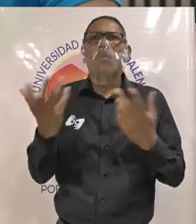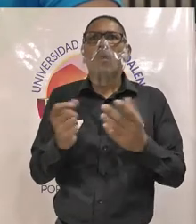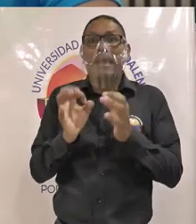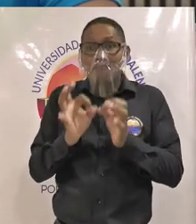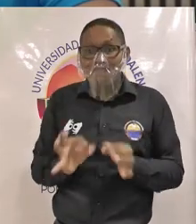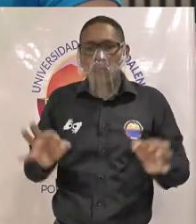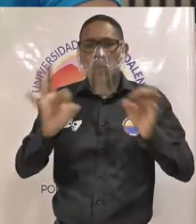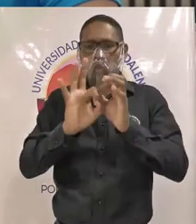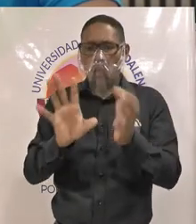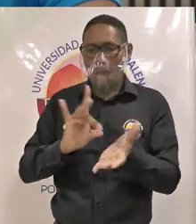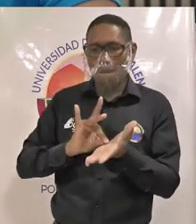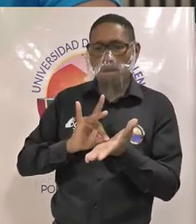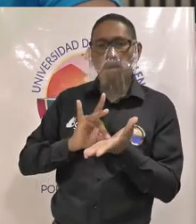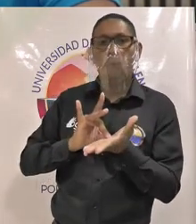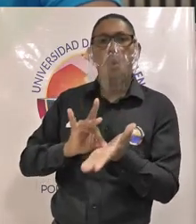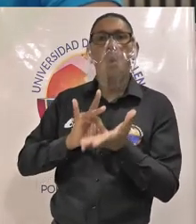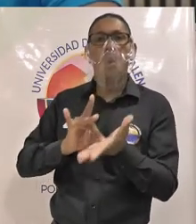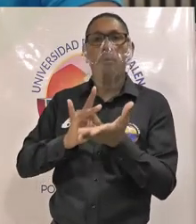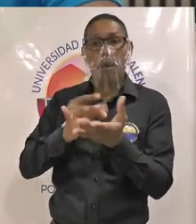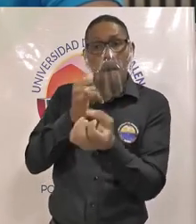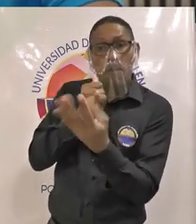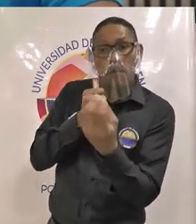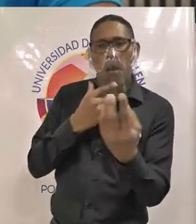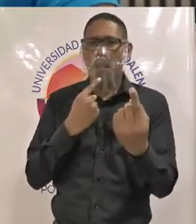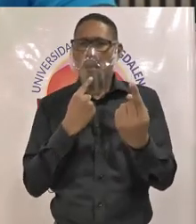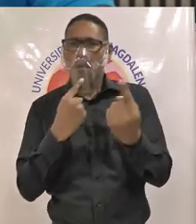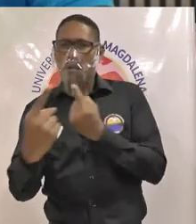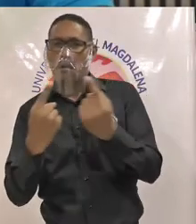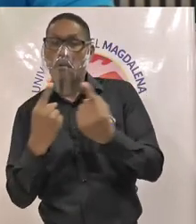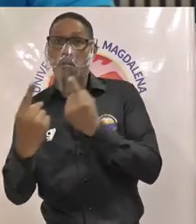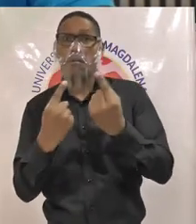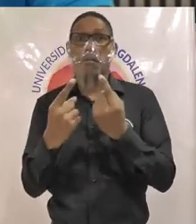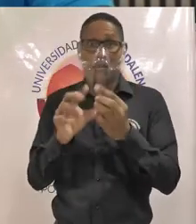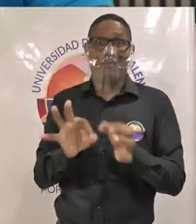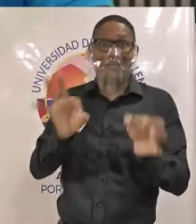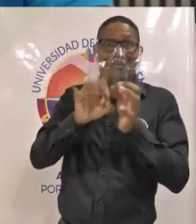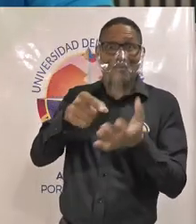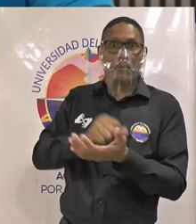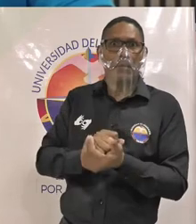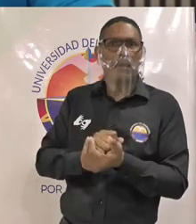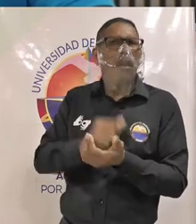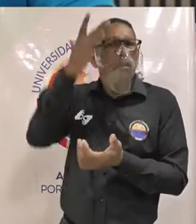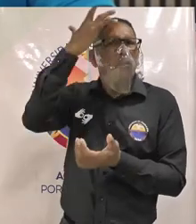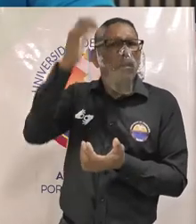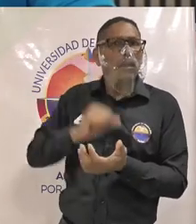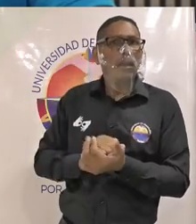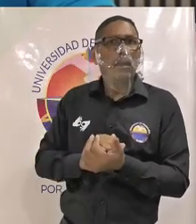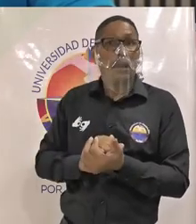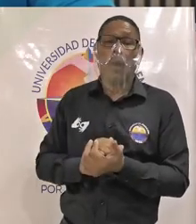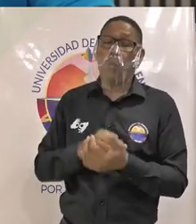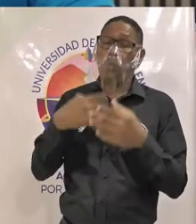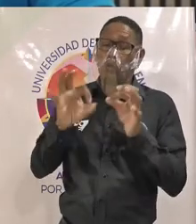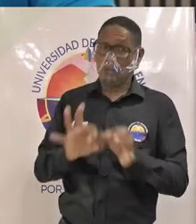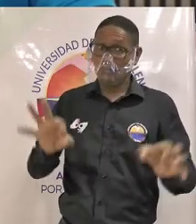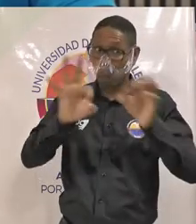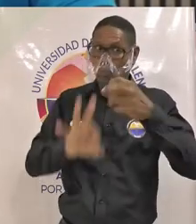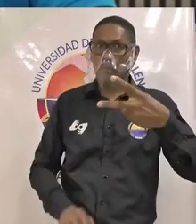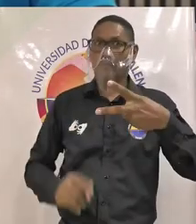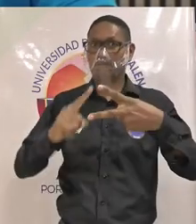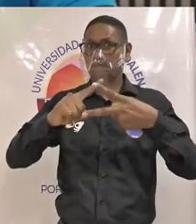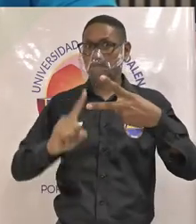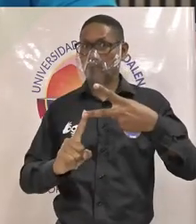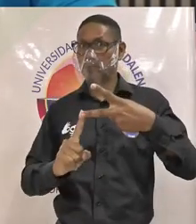un modelo pedagógico dialogante ¿por qué un modelo pedagógico dialogante? porque reconoce dos cosas fundamentales